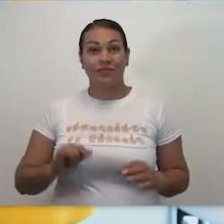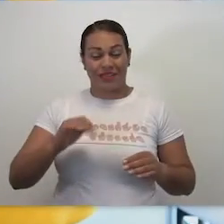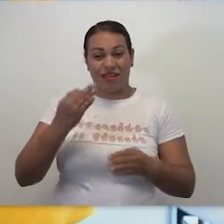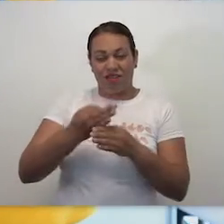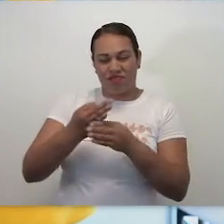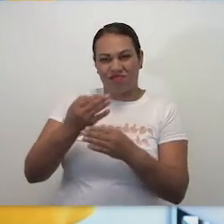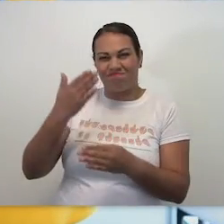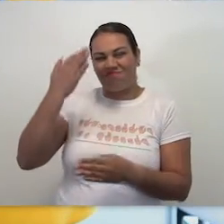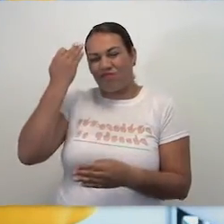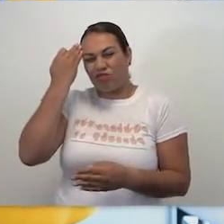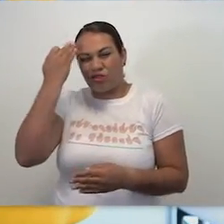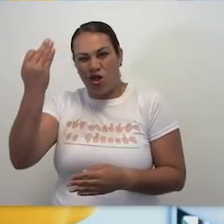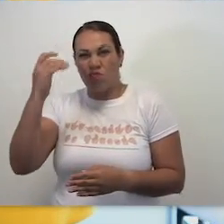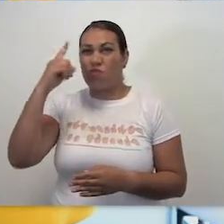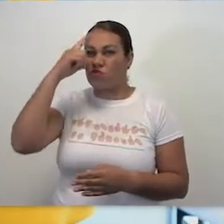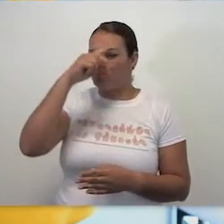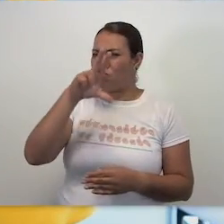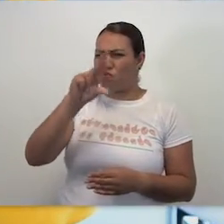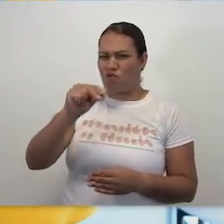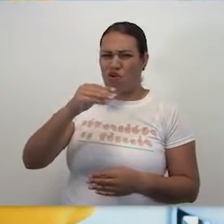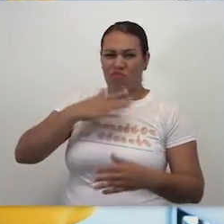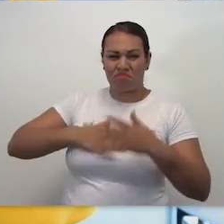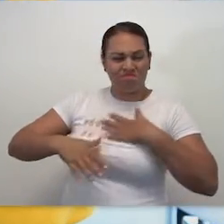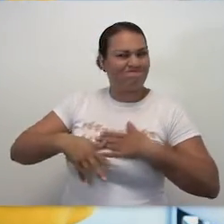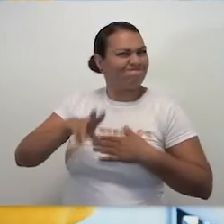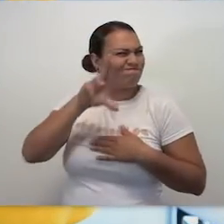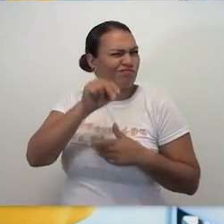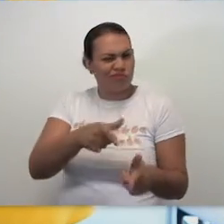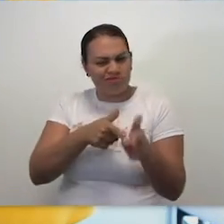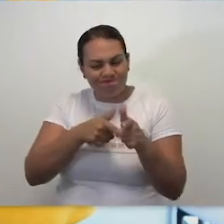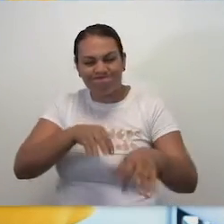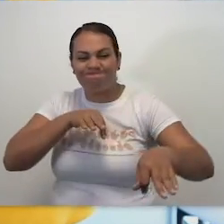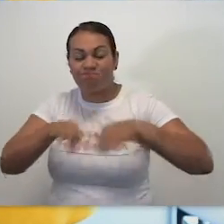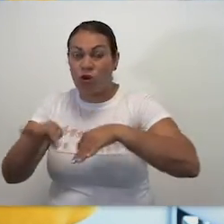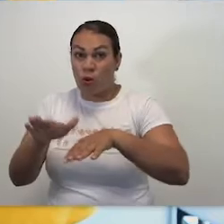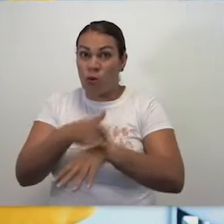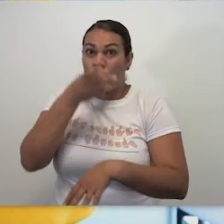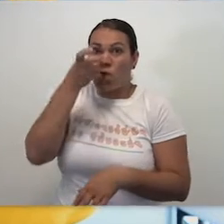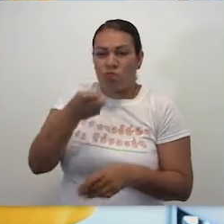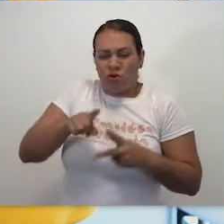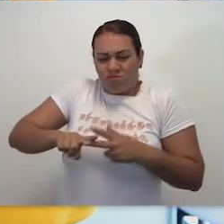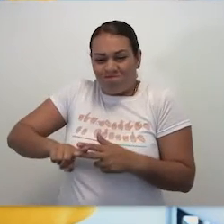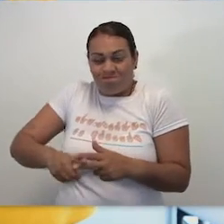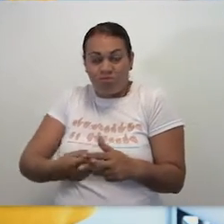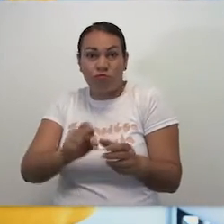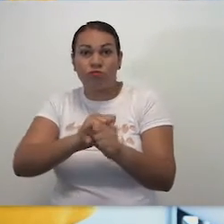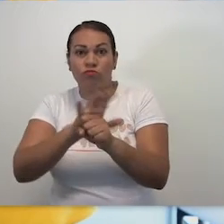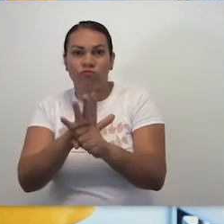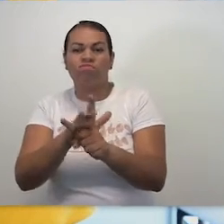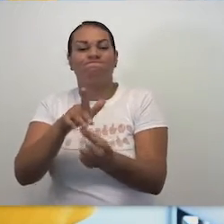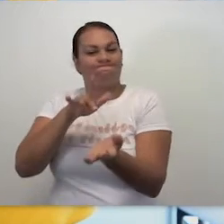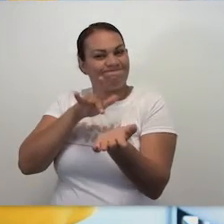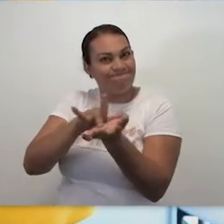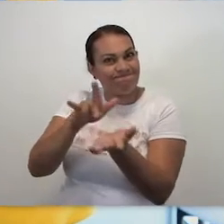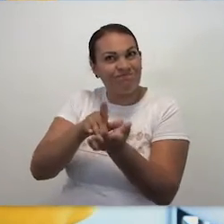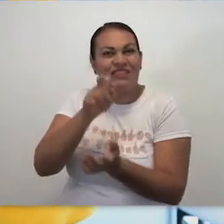En tiempos difíciles, nosotros no paramos de ver por los nuestros. Por eso, desde el inicio de la pandemia, le entramos a apoyar